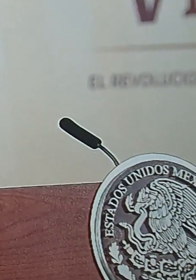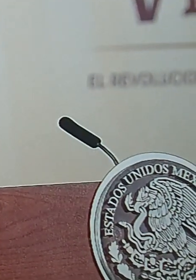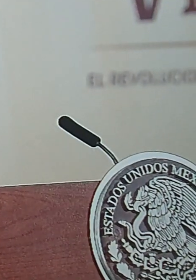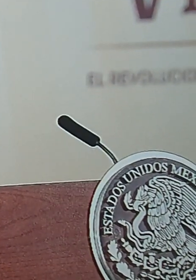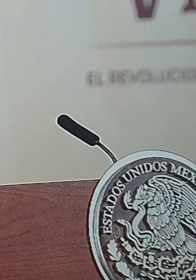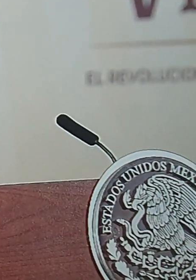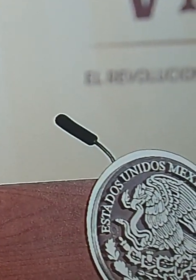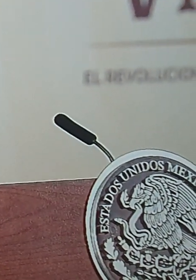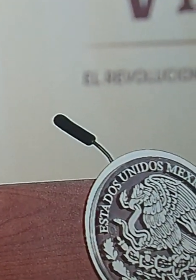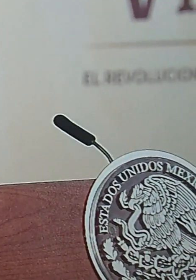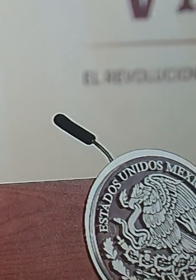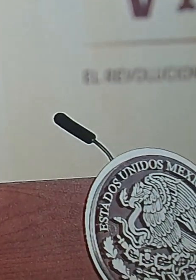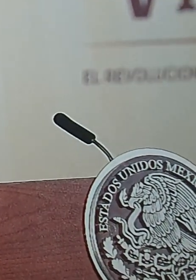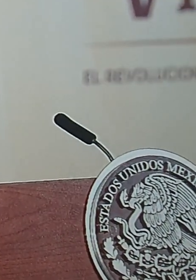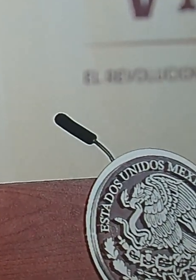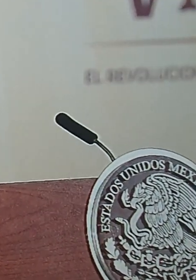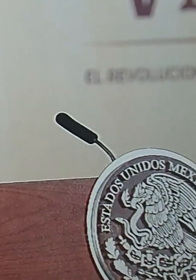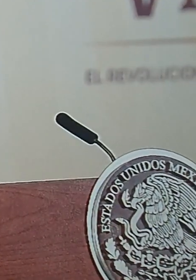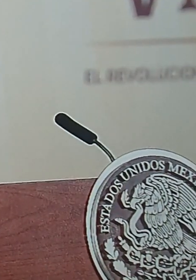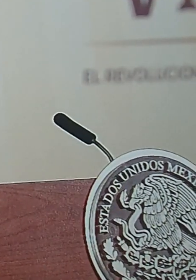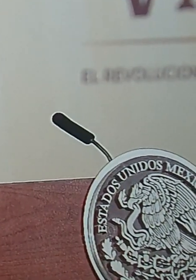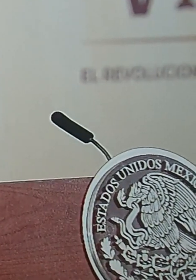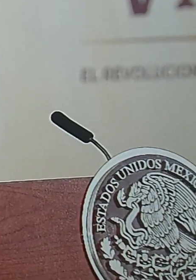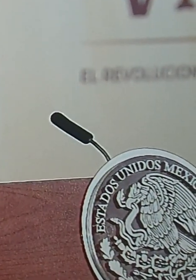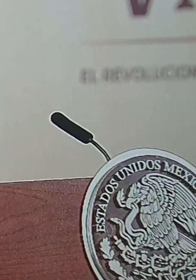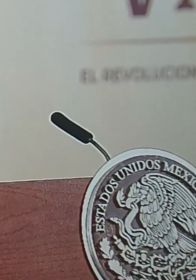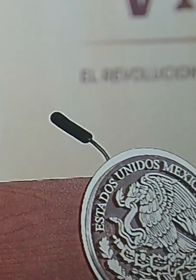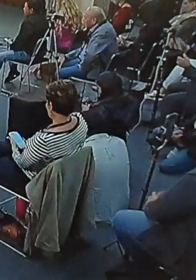Hermanos de otros países,